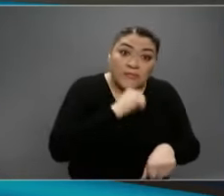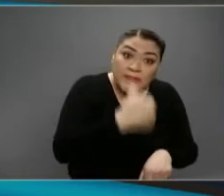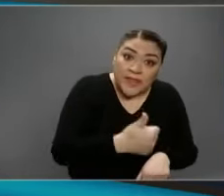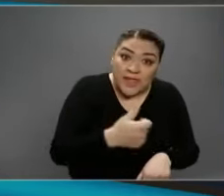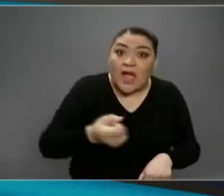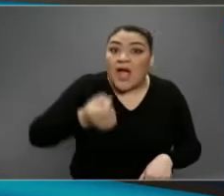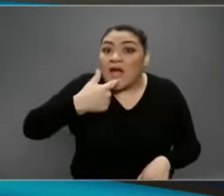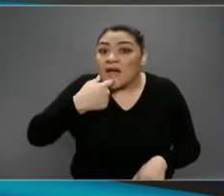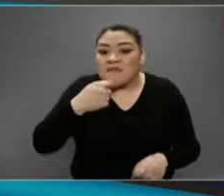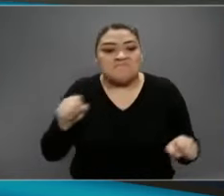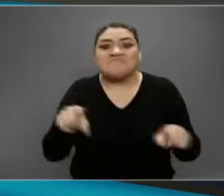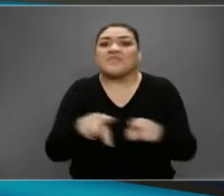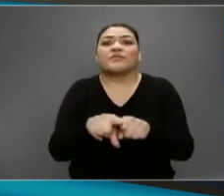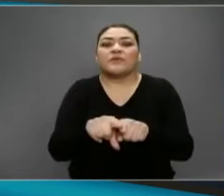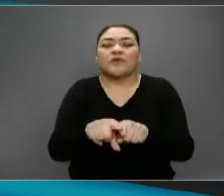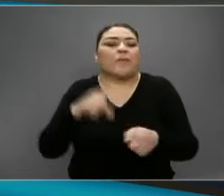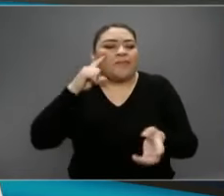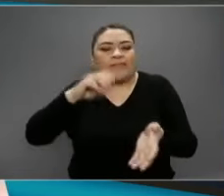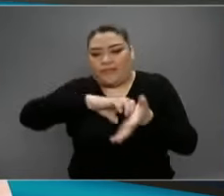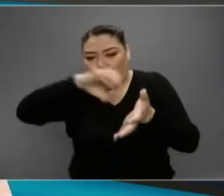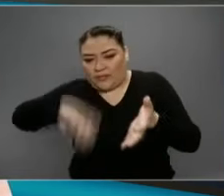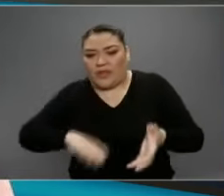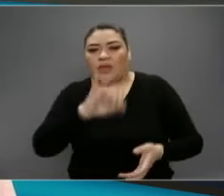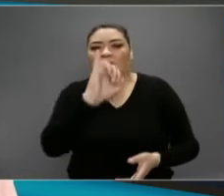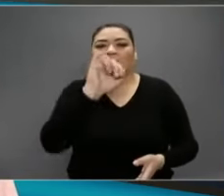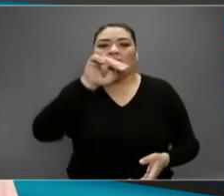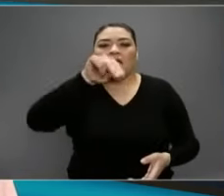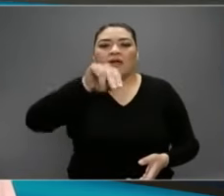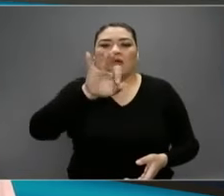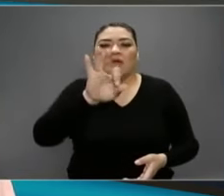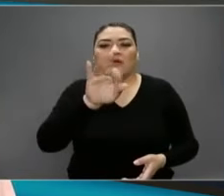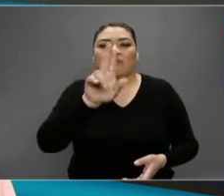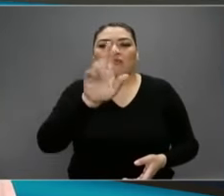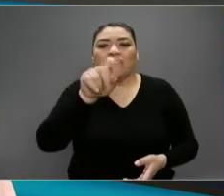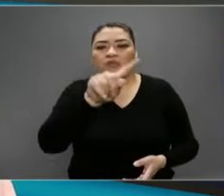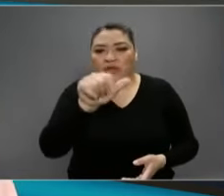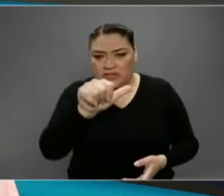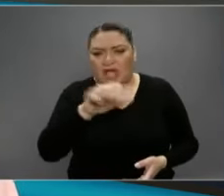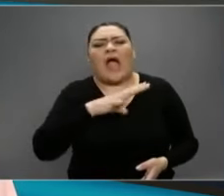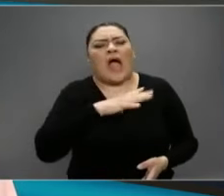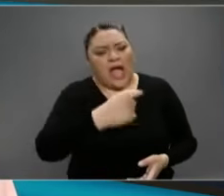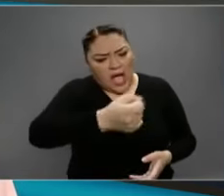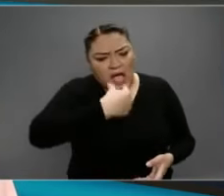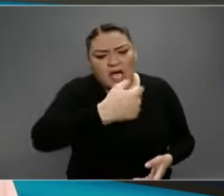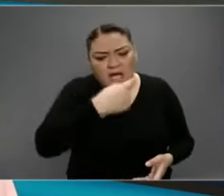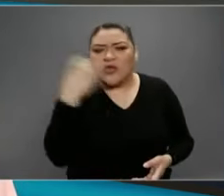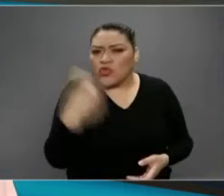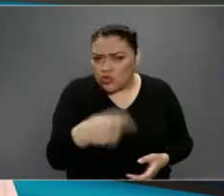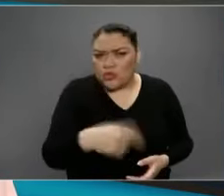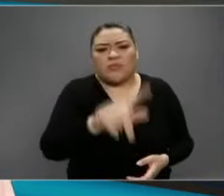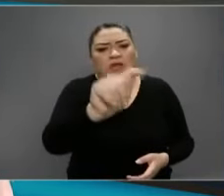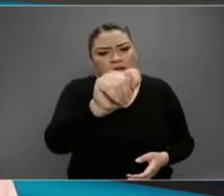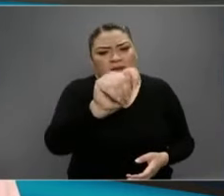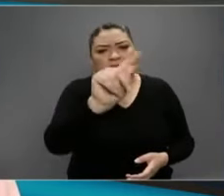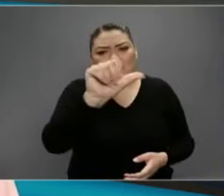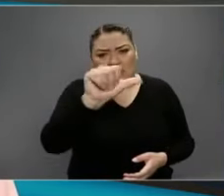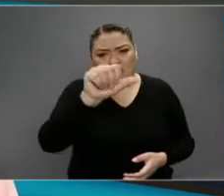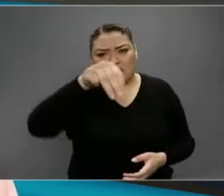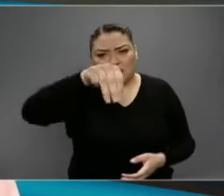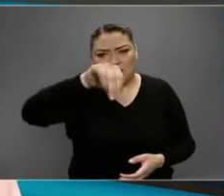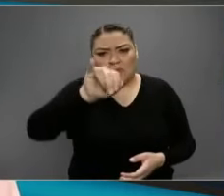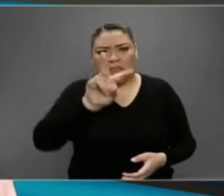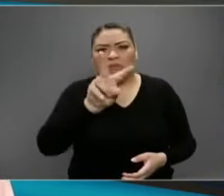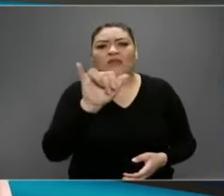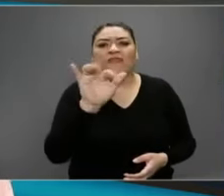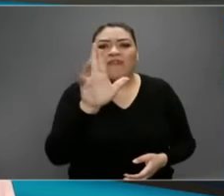la influenza. La influenza tiene un tratamiento específico que es el Oseltamivir y cuando uno resulta positivo, se da el